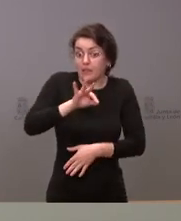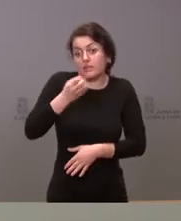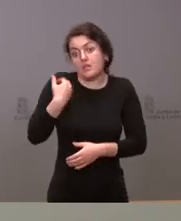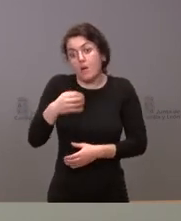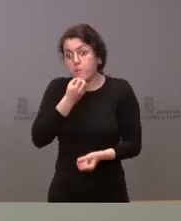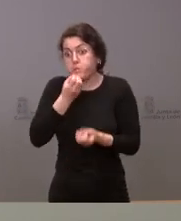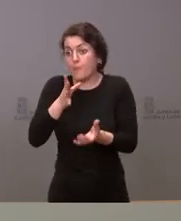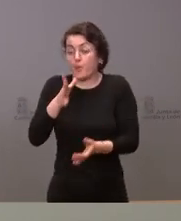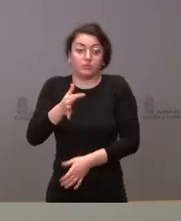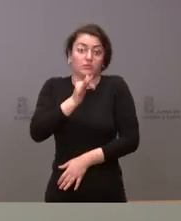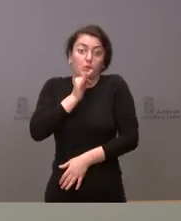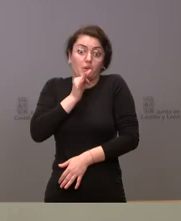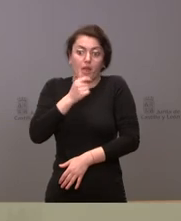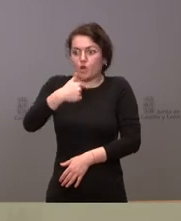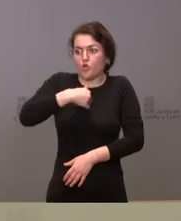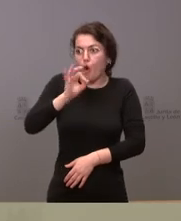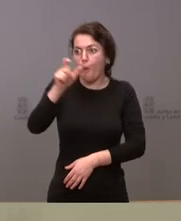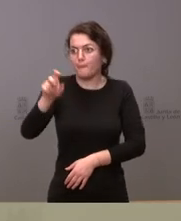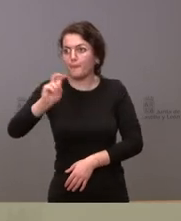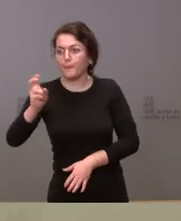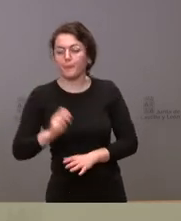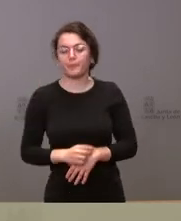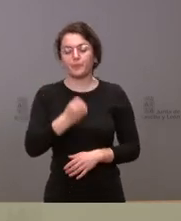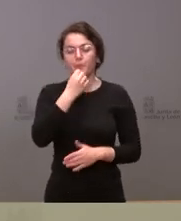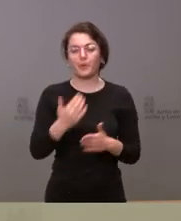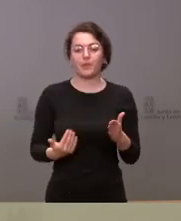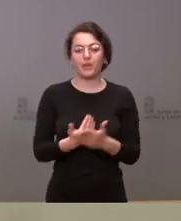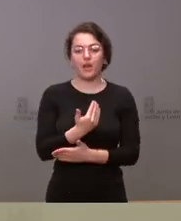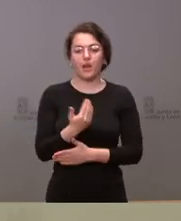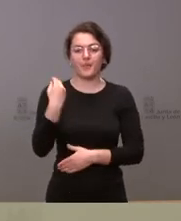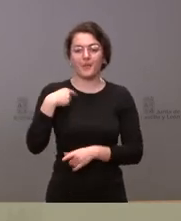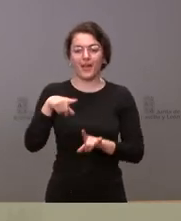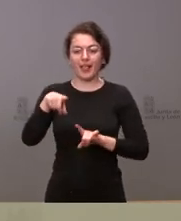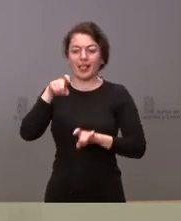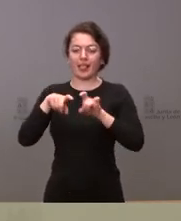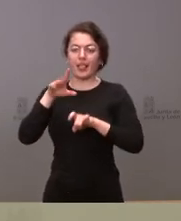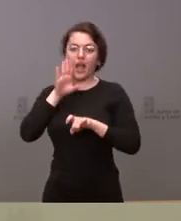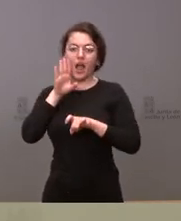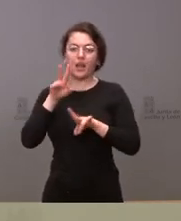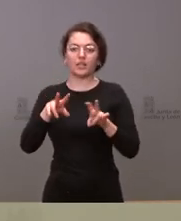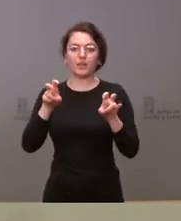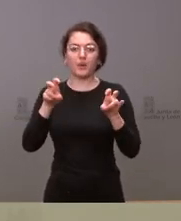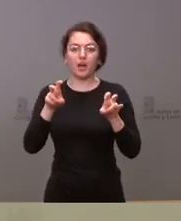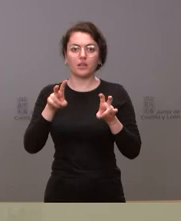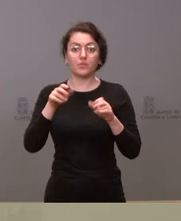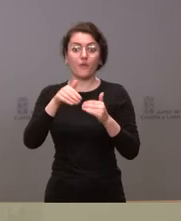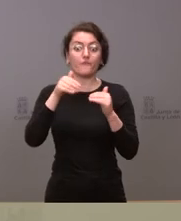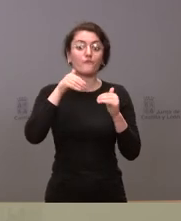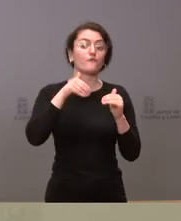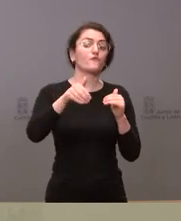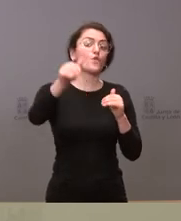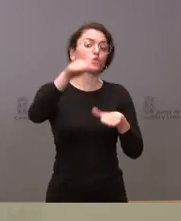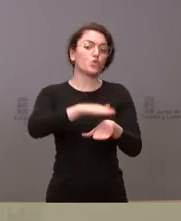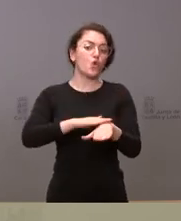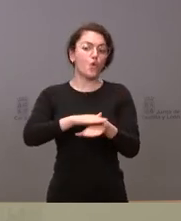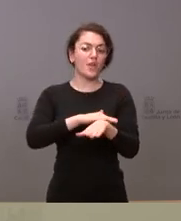yo o sea otra persona claro Sí hola buenos días yo volviendo un poco al tema del futuro gobierno una vez